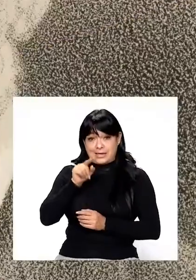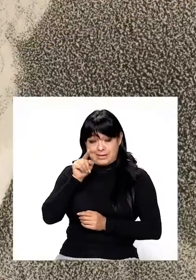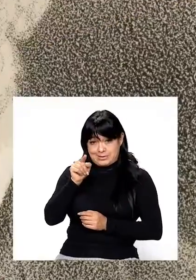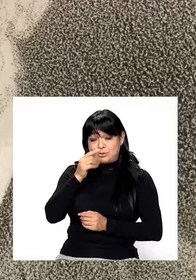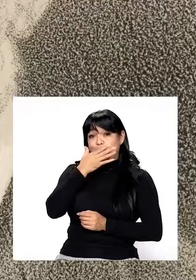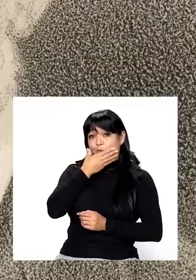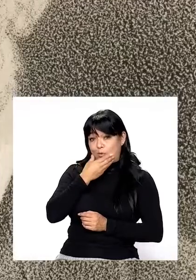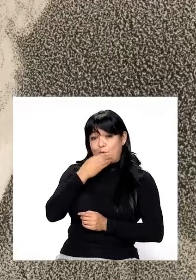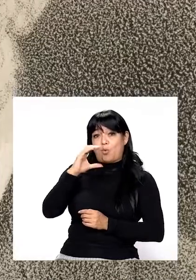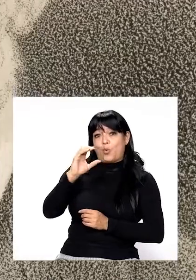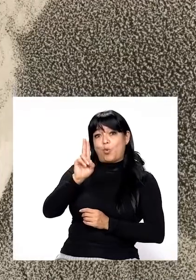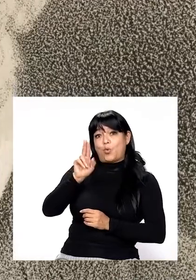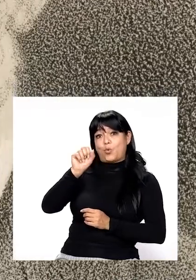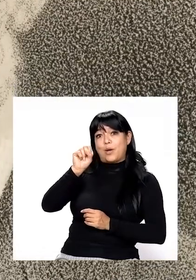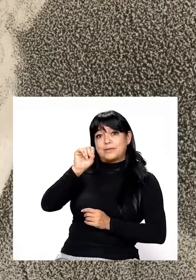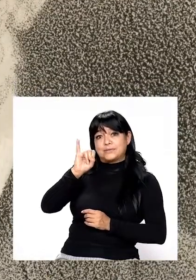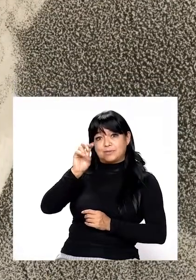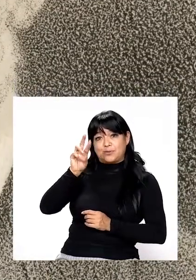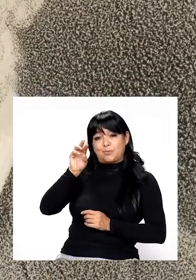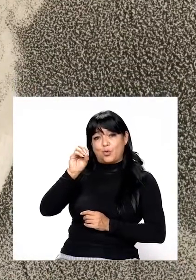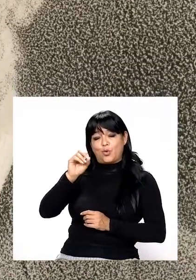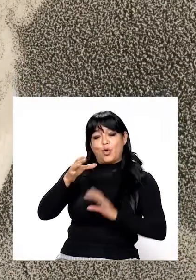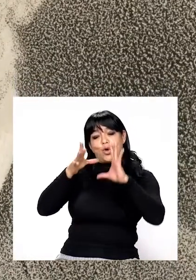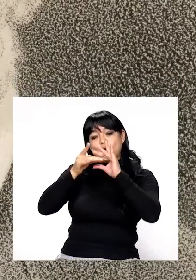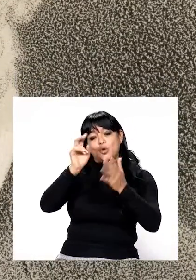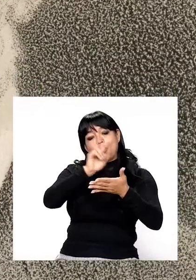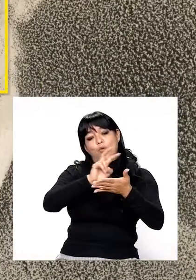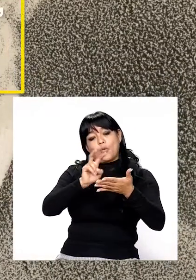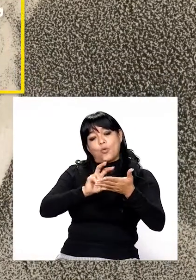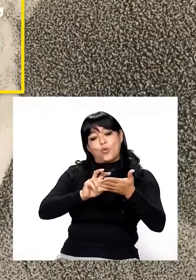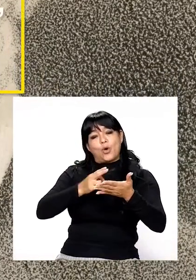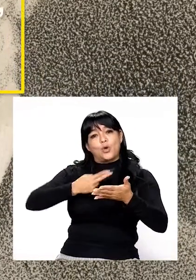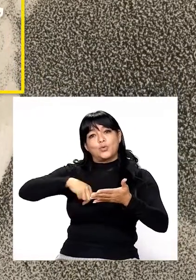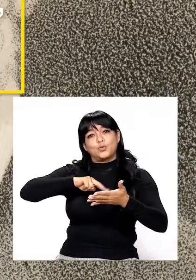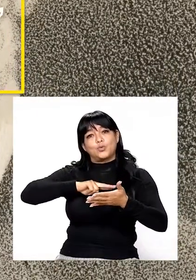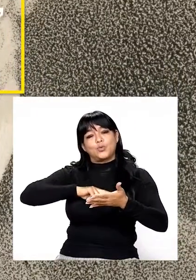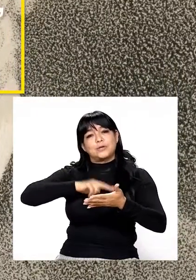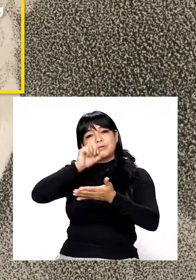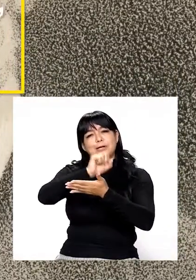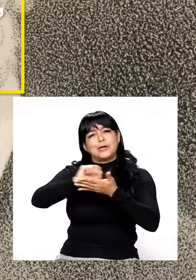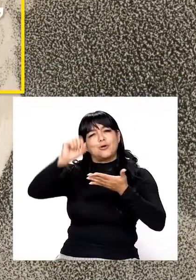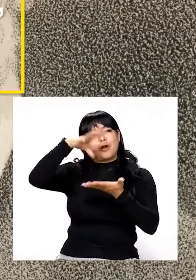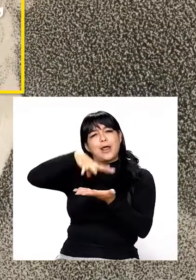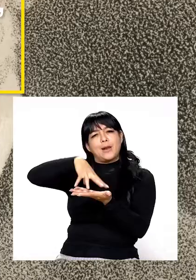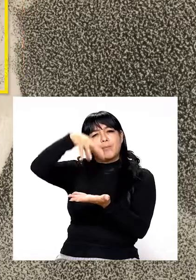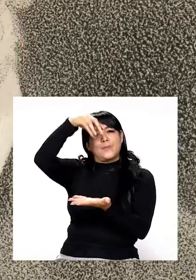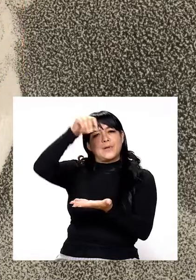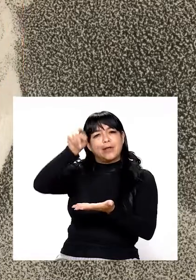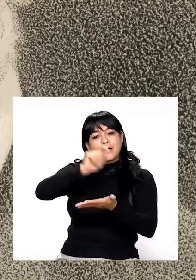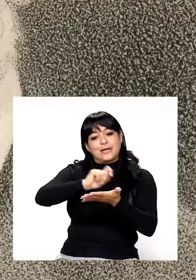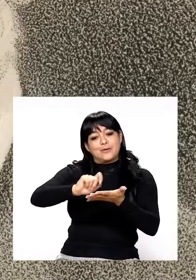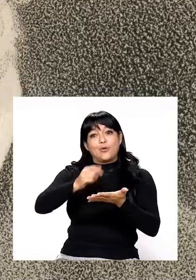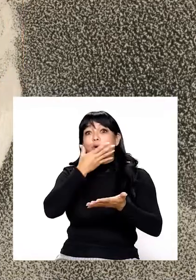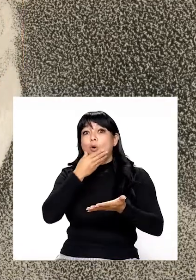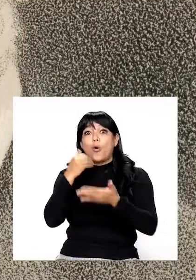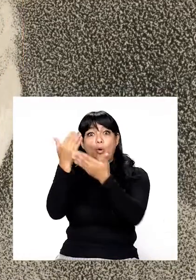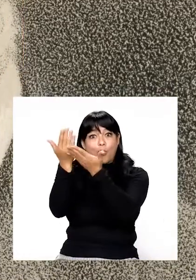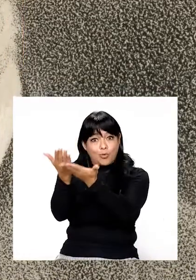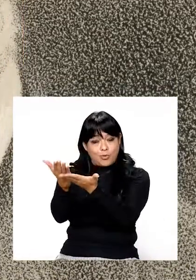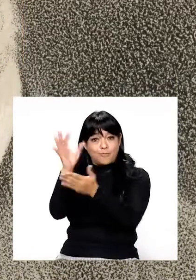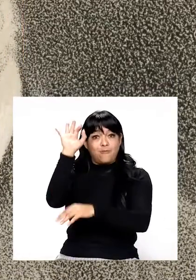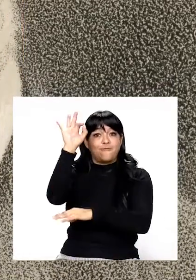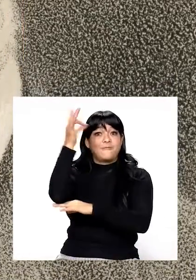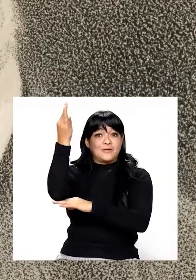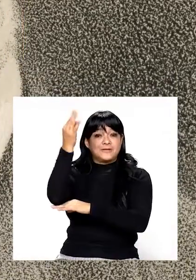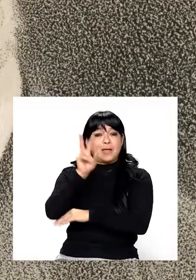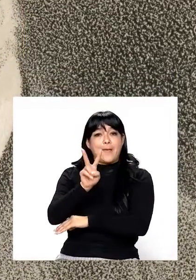Cuasimodo es uno de los personajes principales de la novela Nuestra Señora de París, que escribió el poeta, dramaturgo y